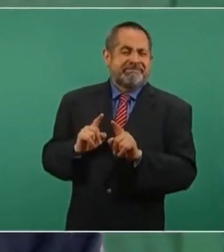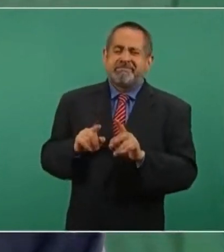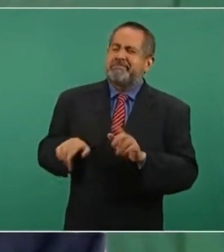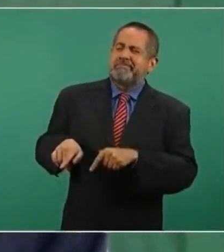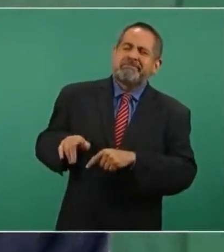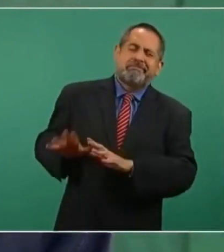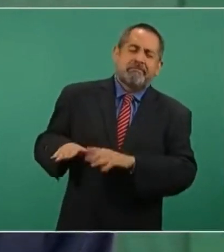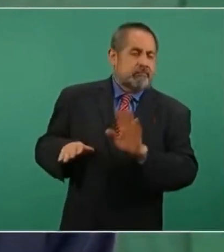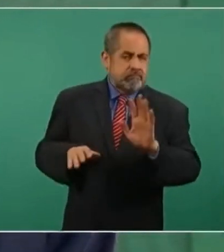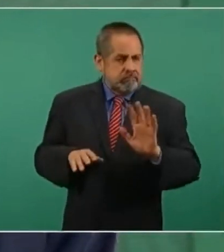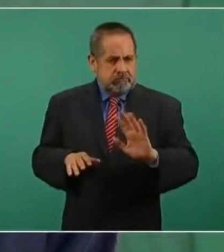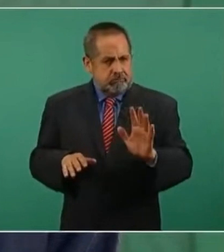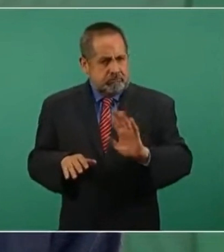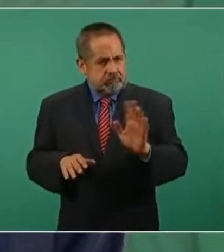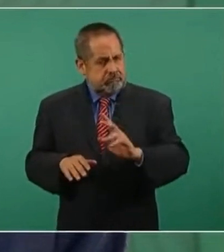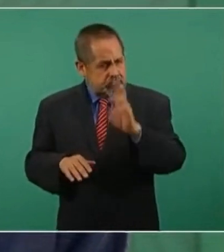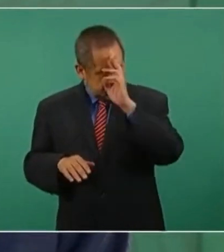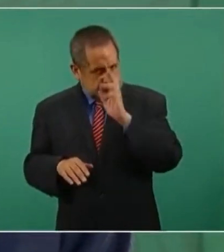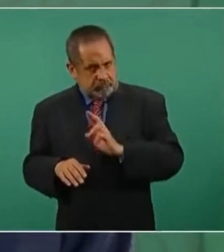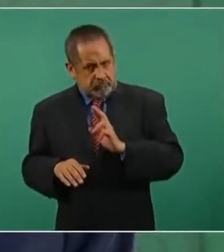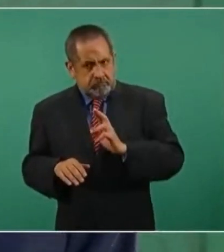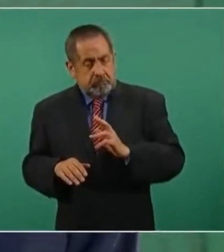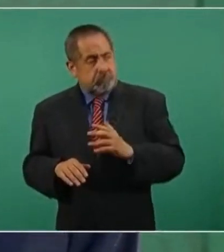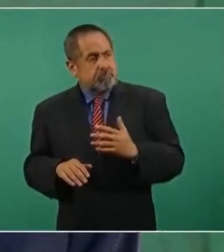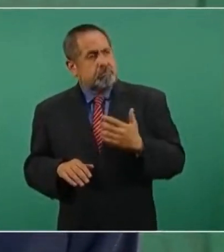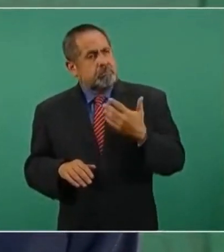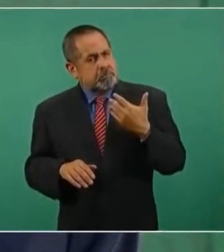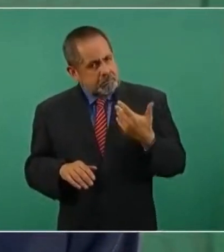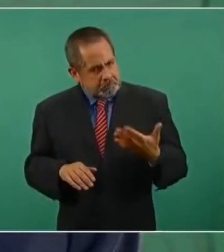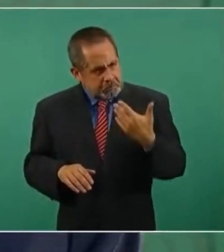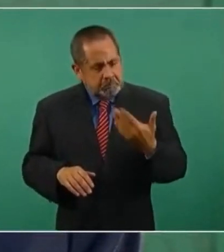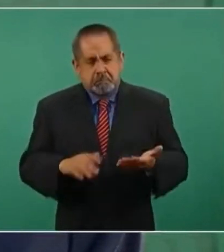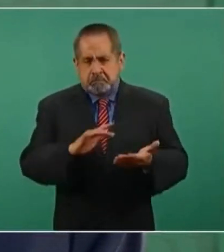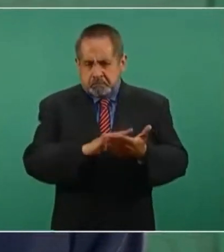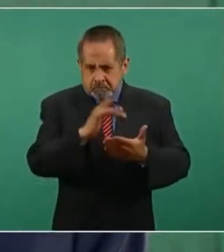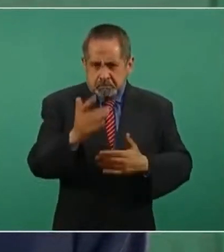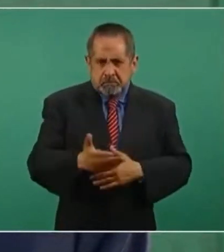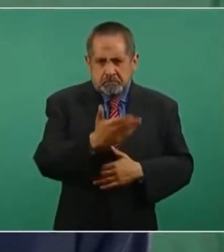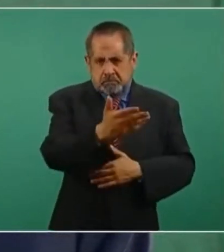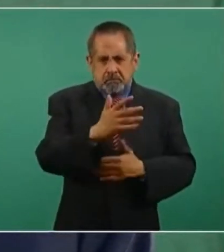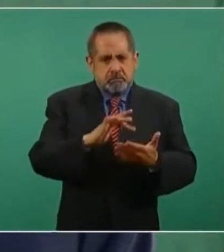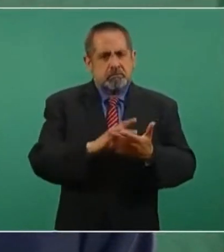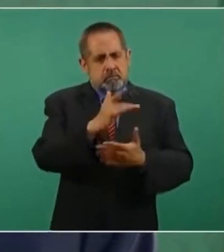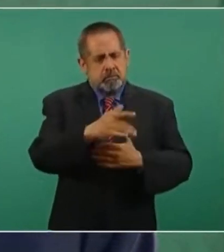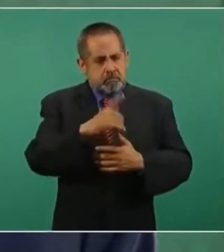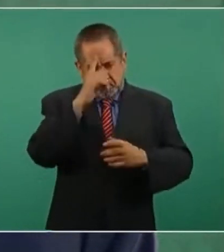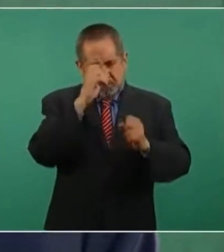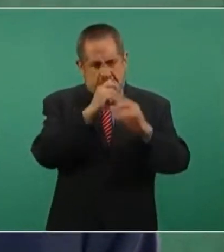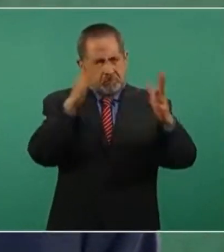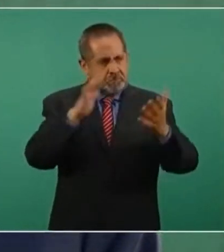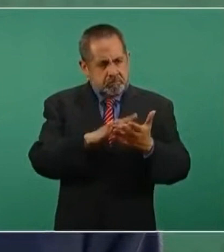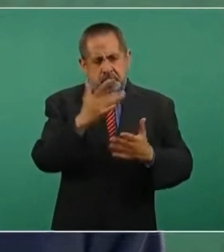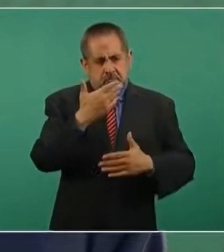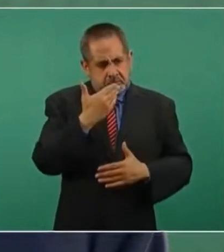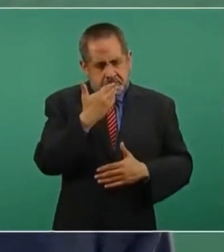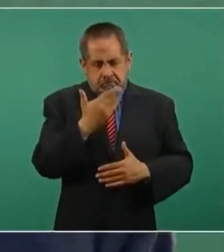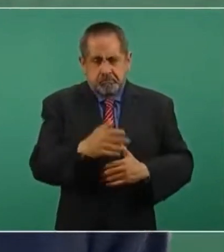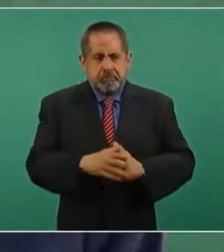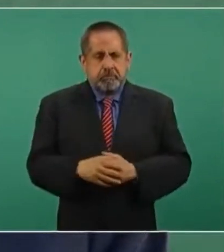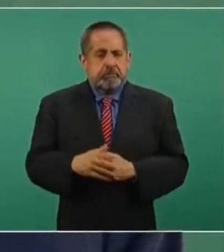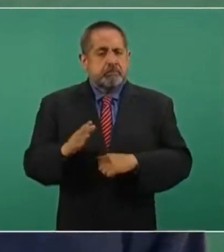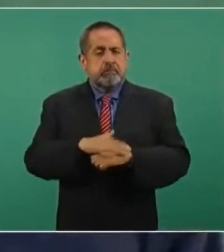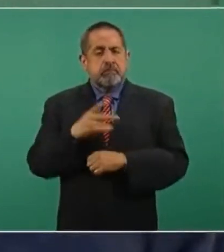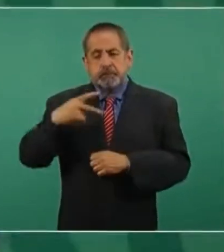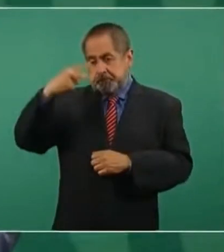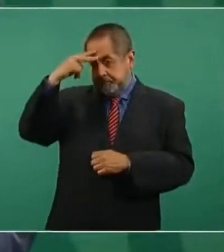Entonces, le agradecí por tener esa concepción, porque